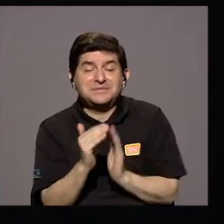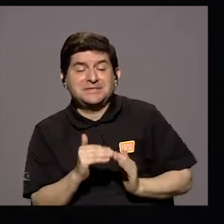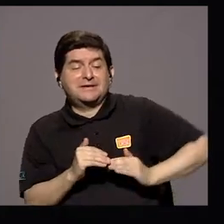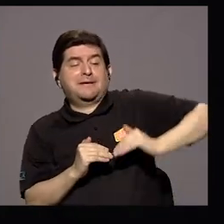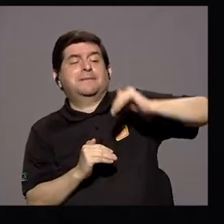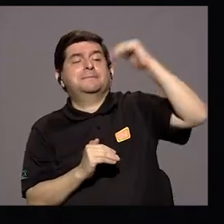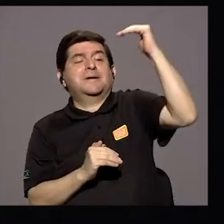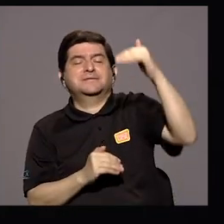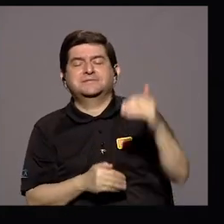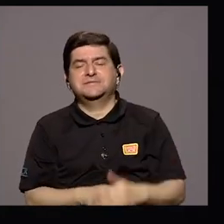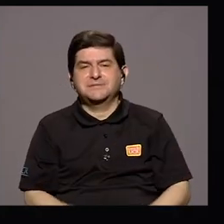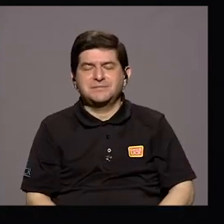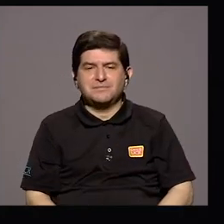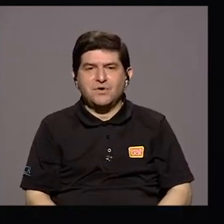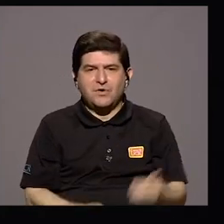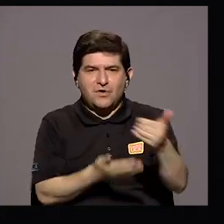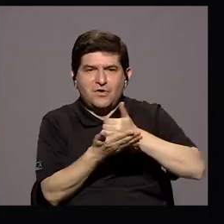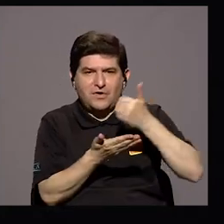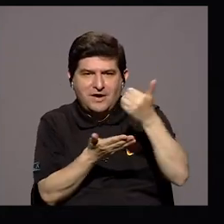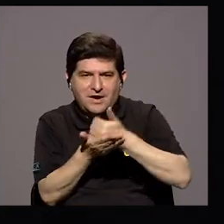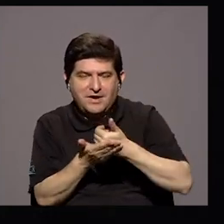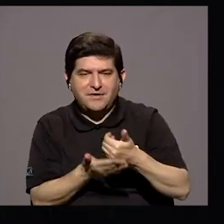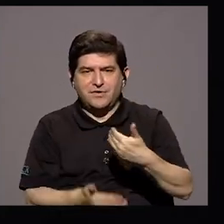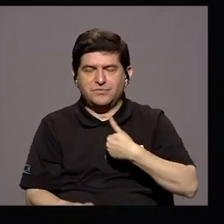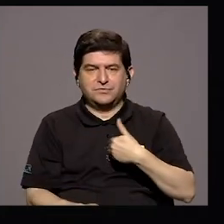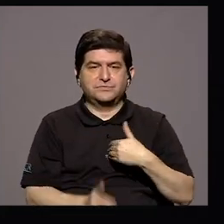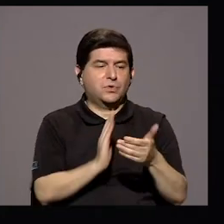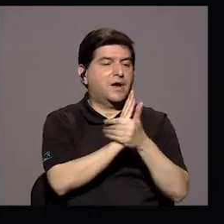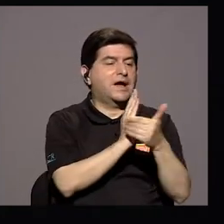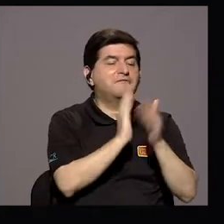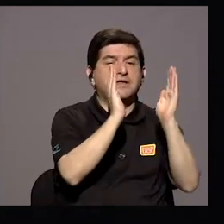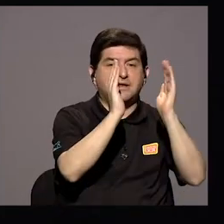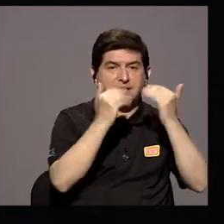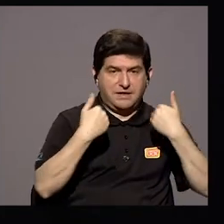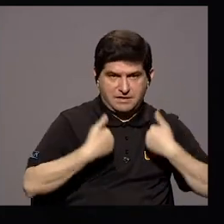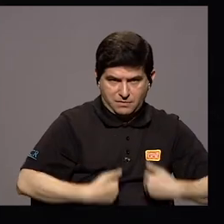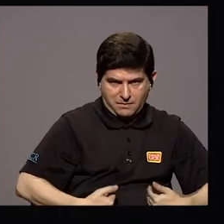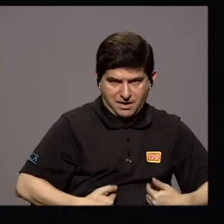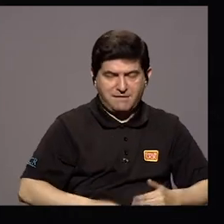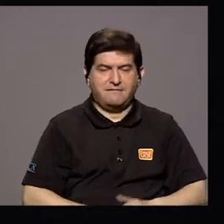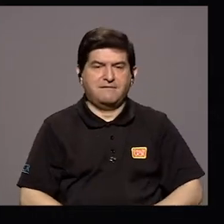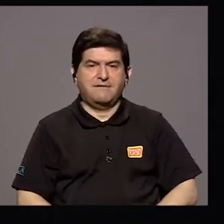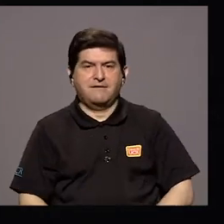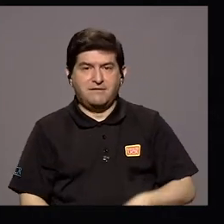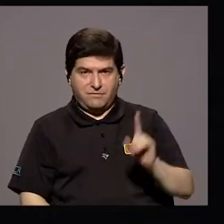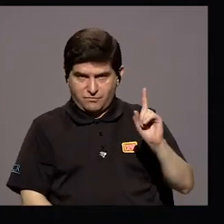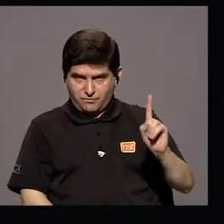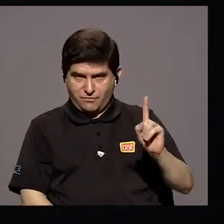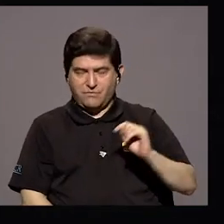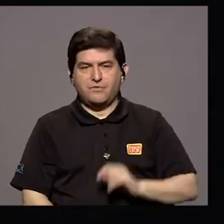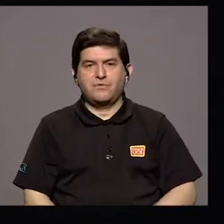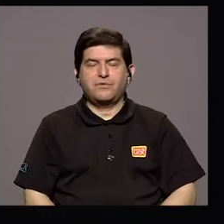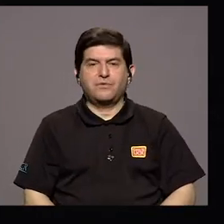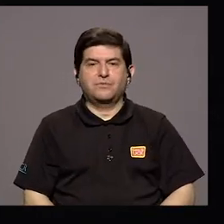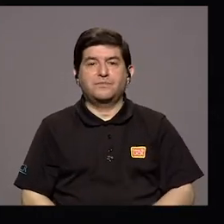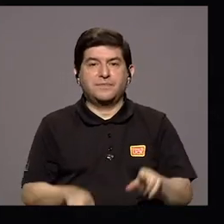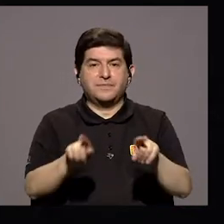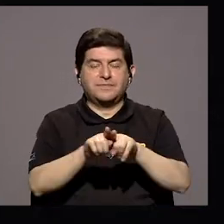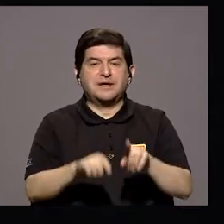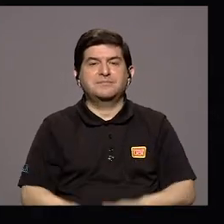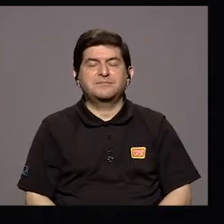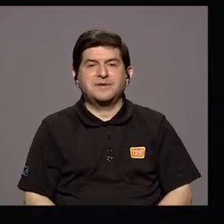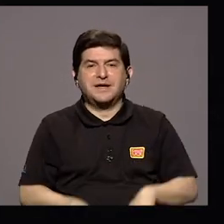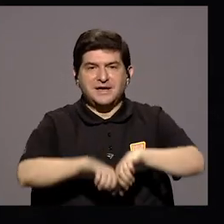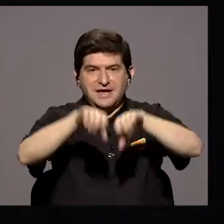Los recursos Que tenemos Repito El talento humano La La plataforma